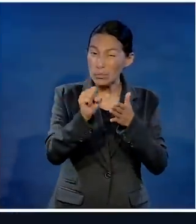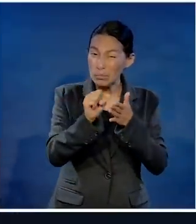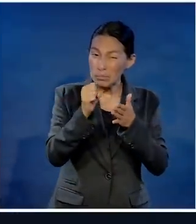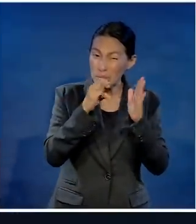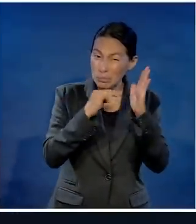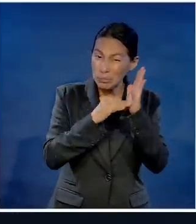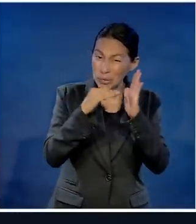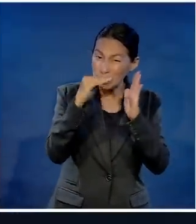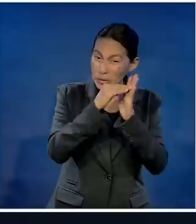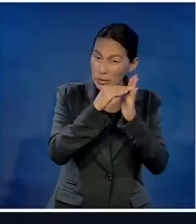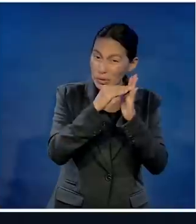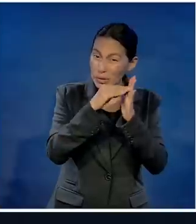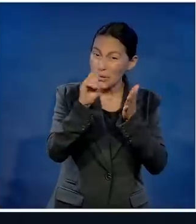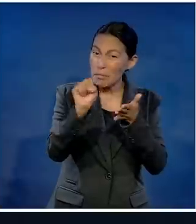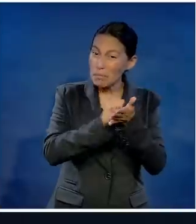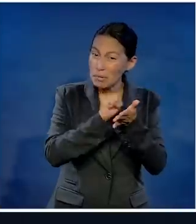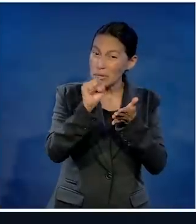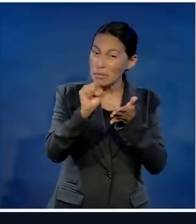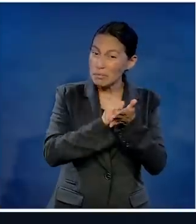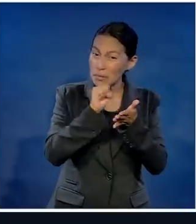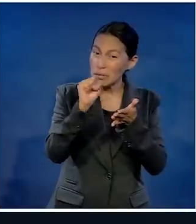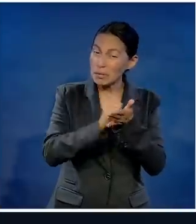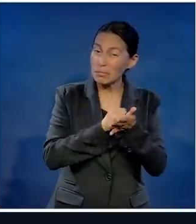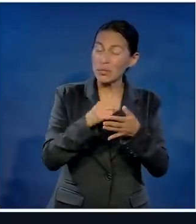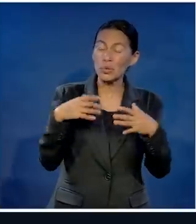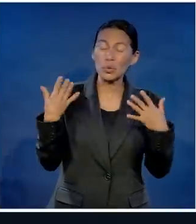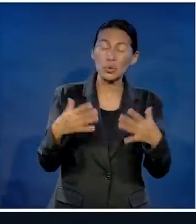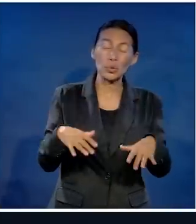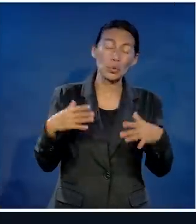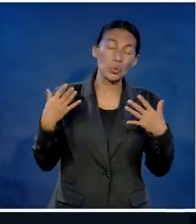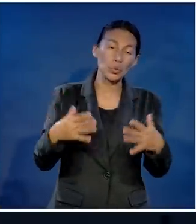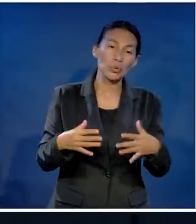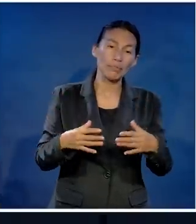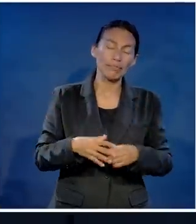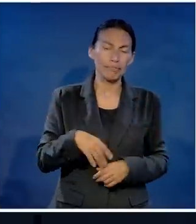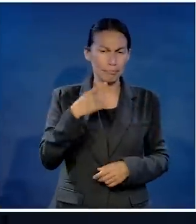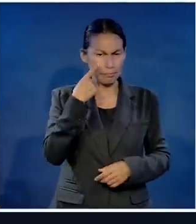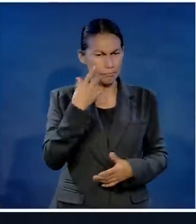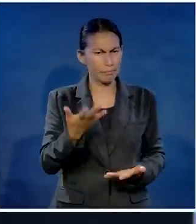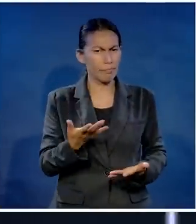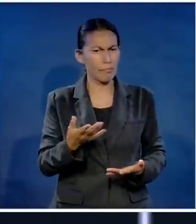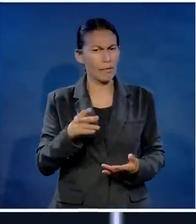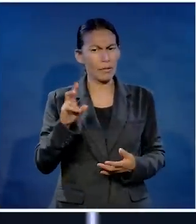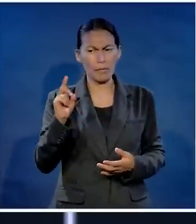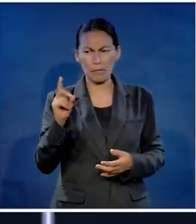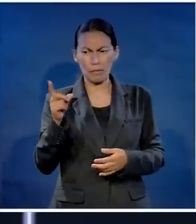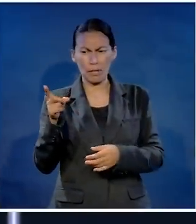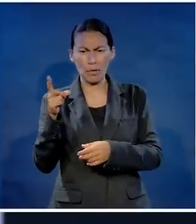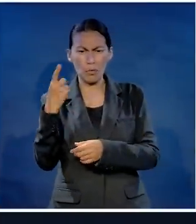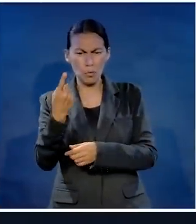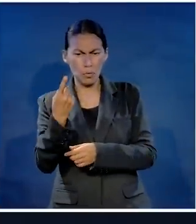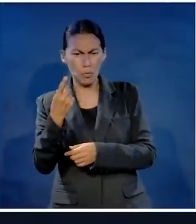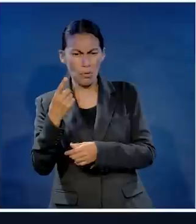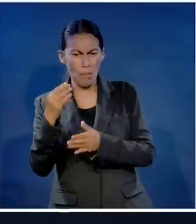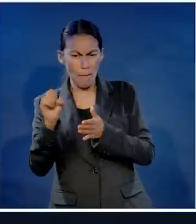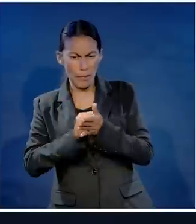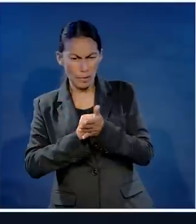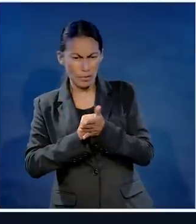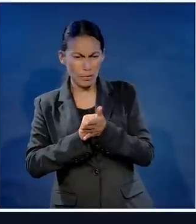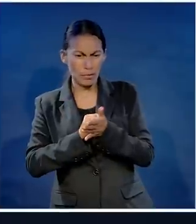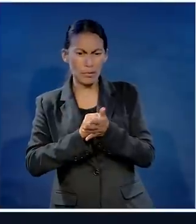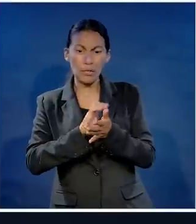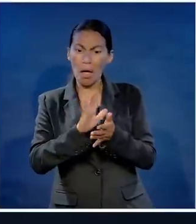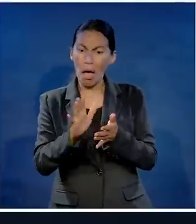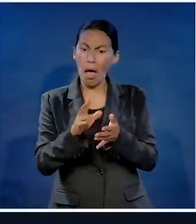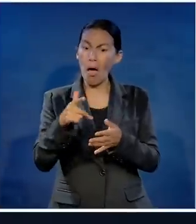aproximadamente. Cada mes, ¿te se imagina lo que es llegar al día 31 y decir, ay bueno, qué bueno que llegó porque